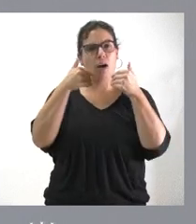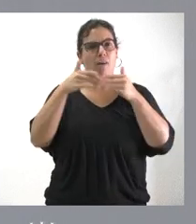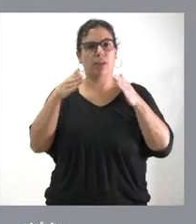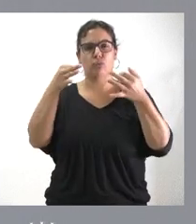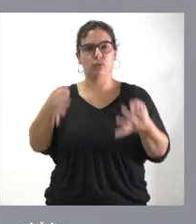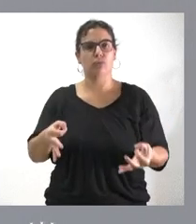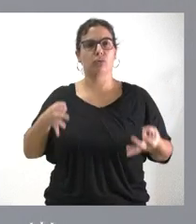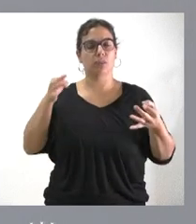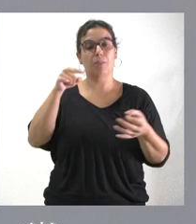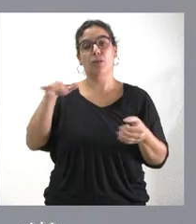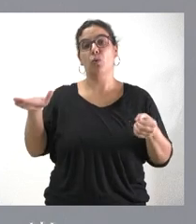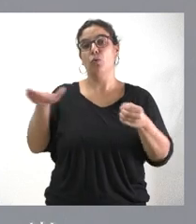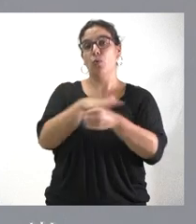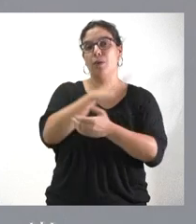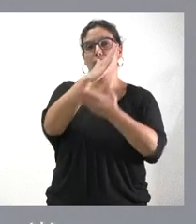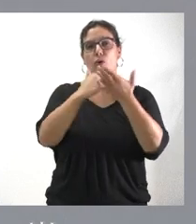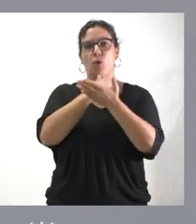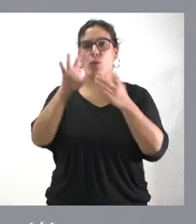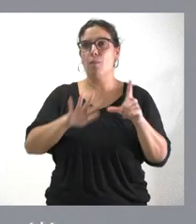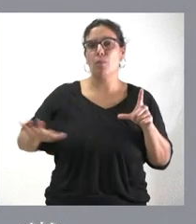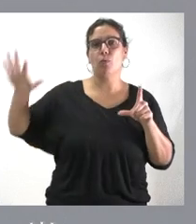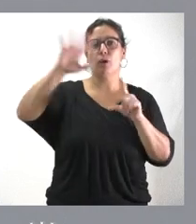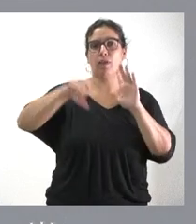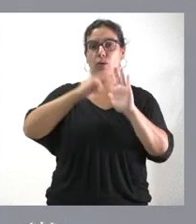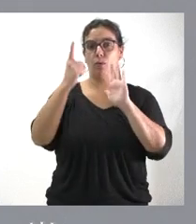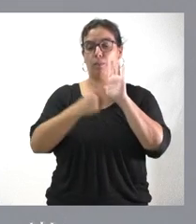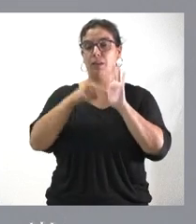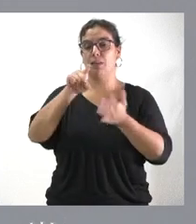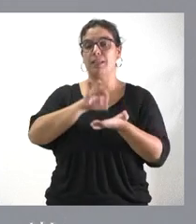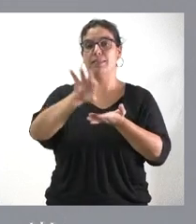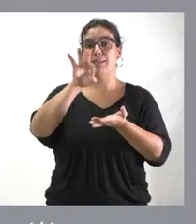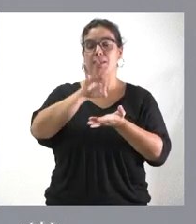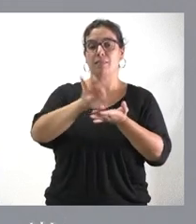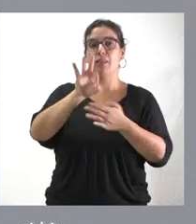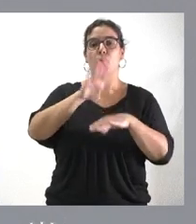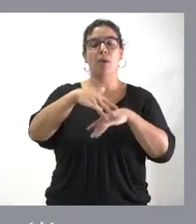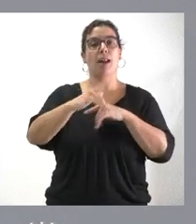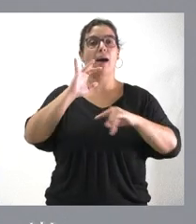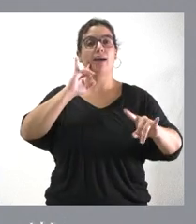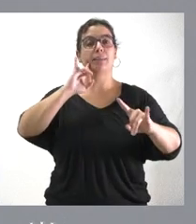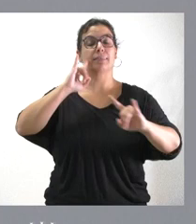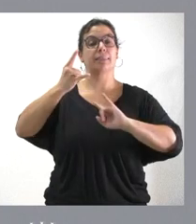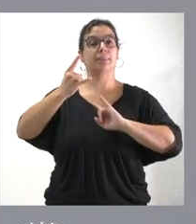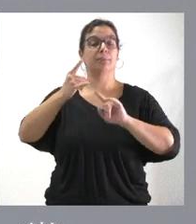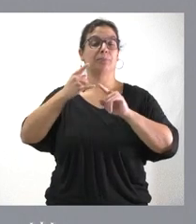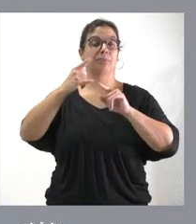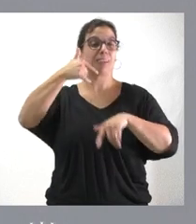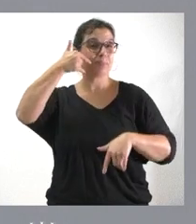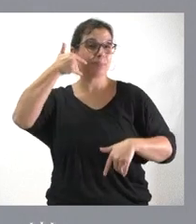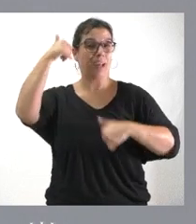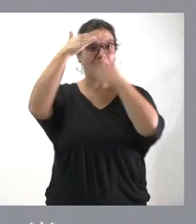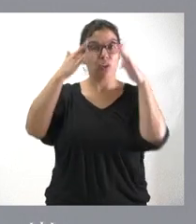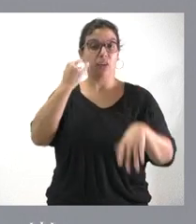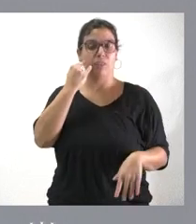año y da cobertura a toda la comunidad autónoma y dispone de un servicio de operación telefónica que pretendemos que sea ágil y